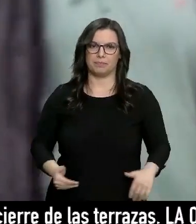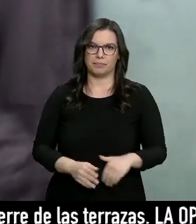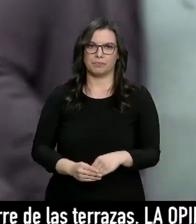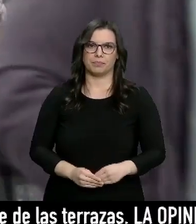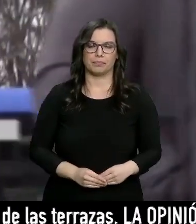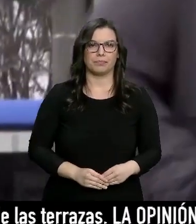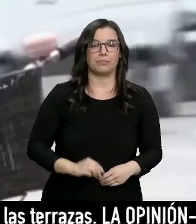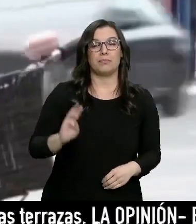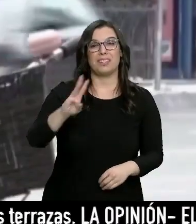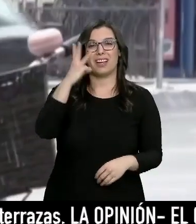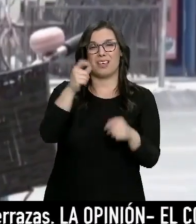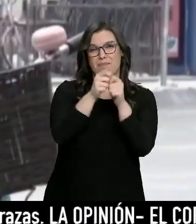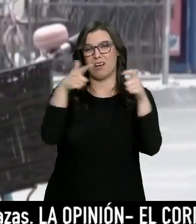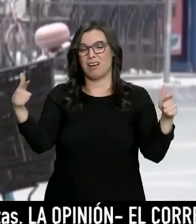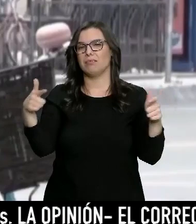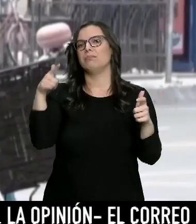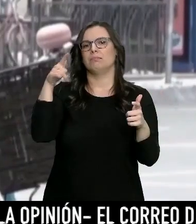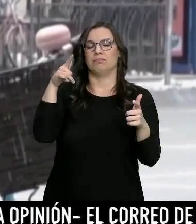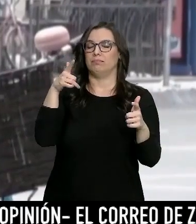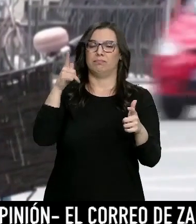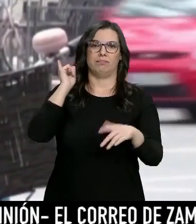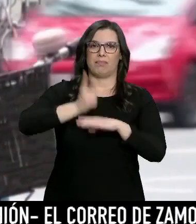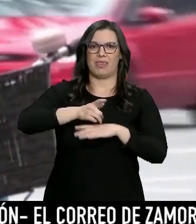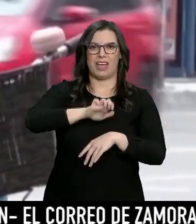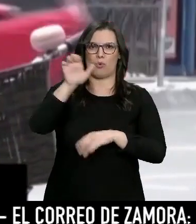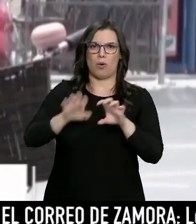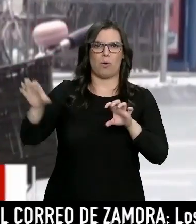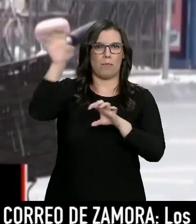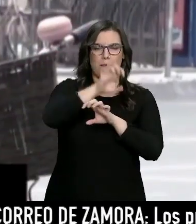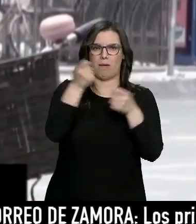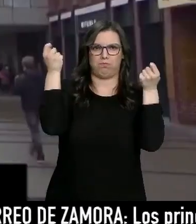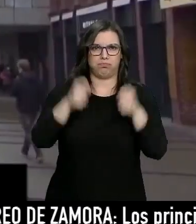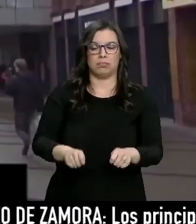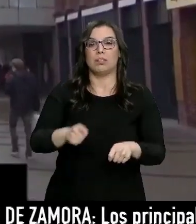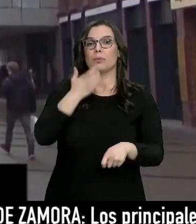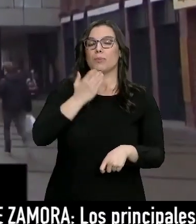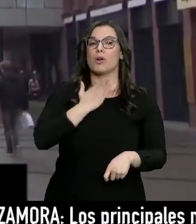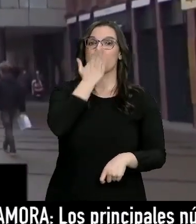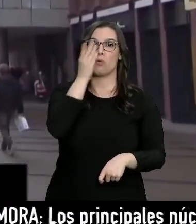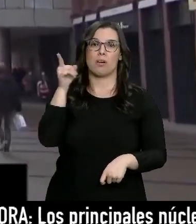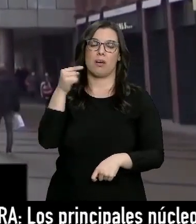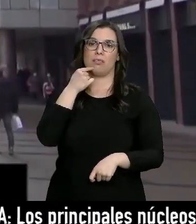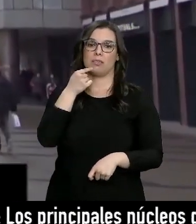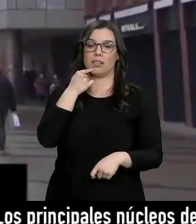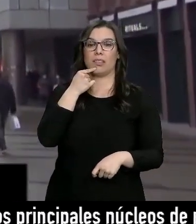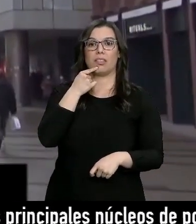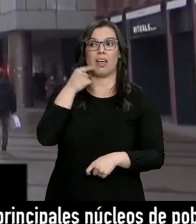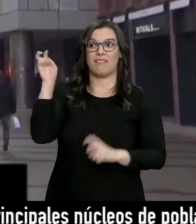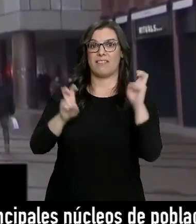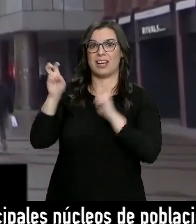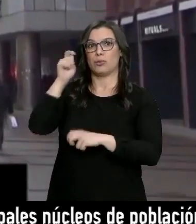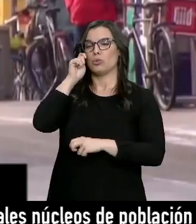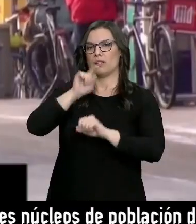La tercera ola obliga a blindar Europa. La República Checa ha anunciado que los viajeros no podrán entrar en su país.